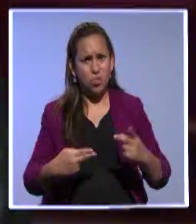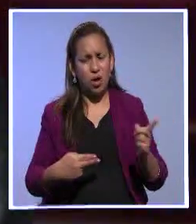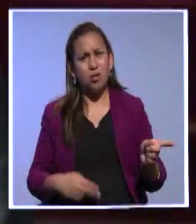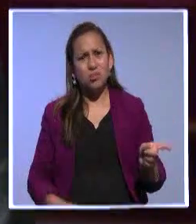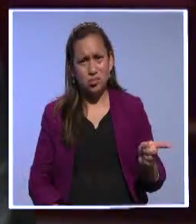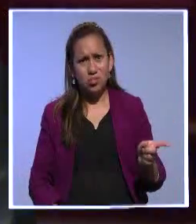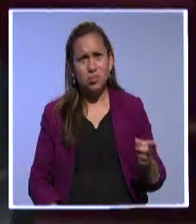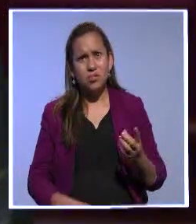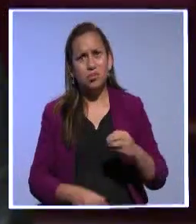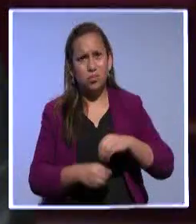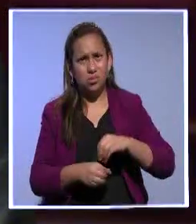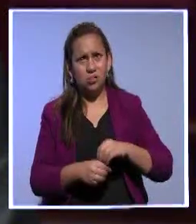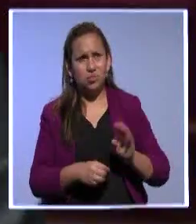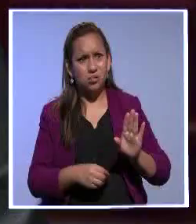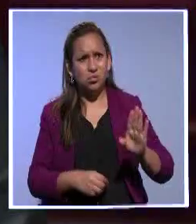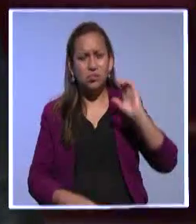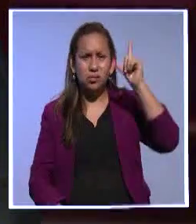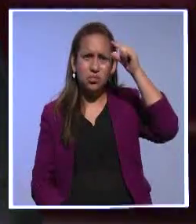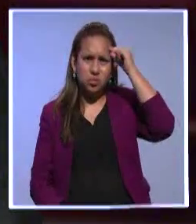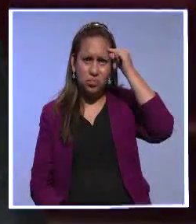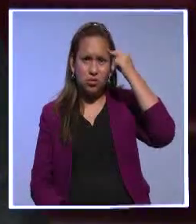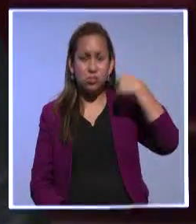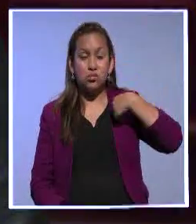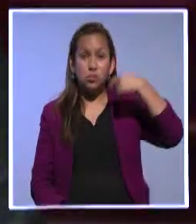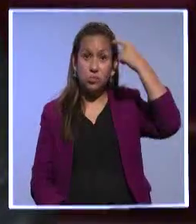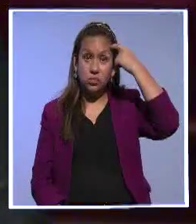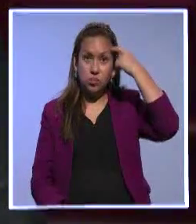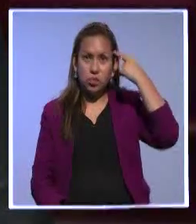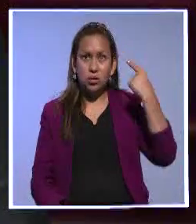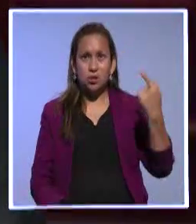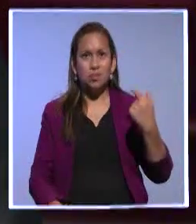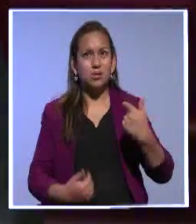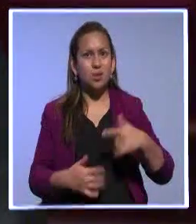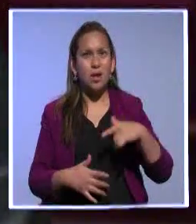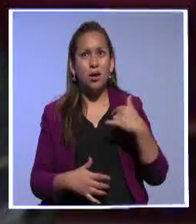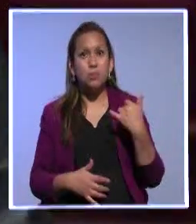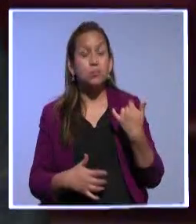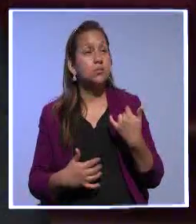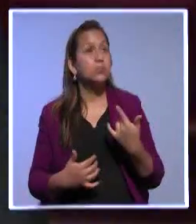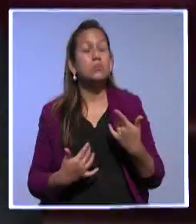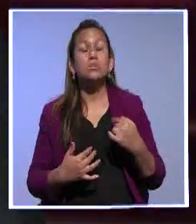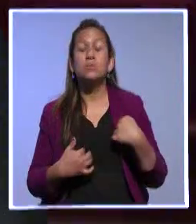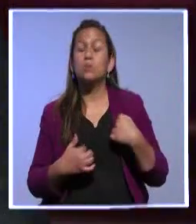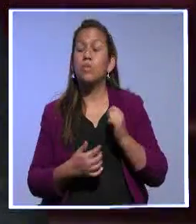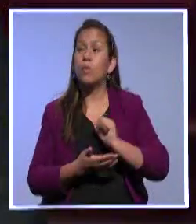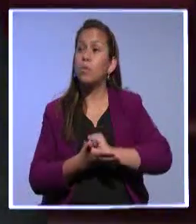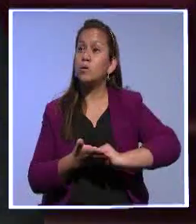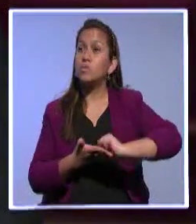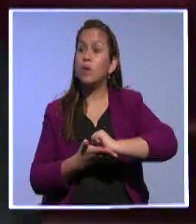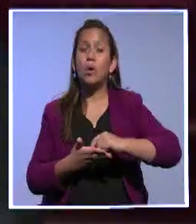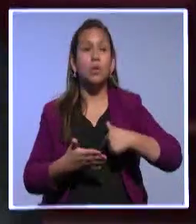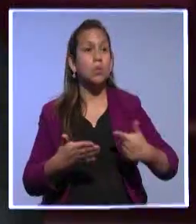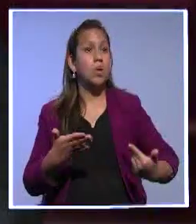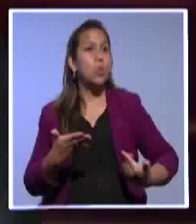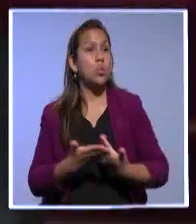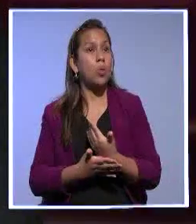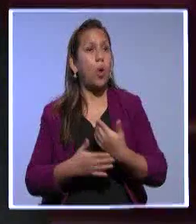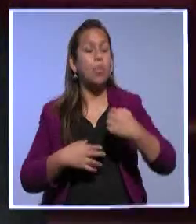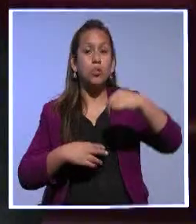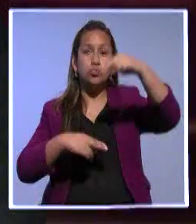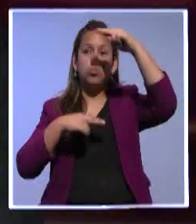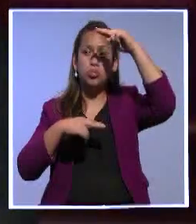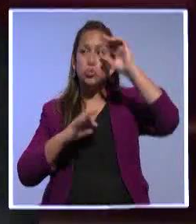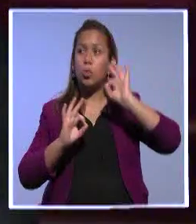al interior de ese gobierno. Entonces yo creo que este momento limpiarse la cara y decir bueno, nosotros somos los nuevos y los novedosos, no